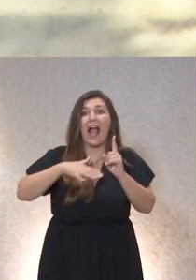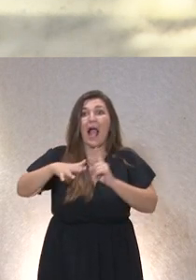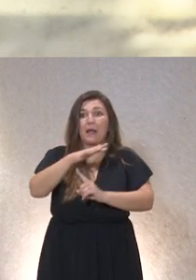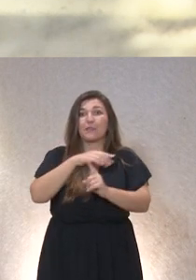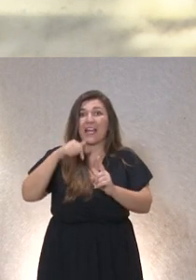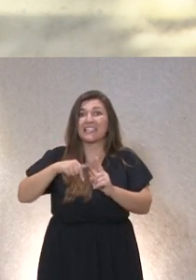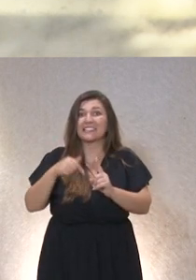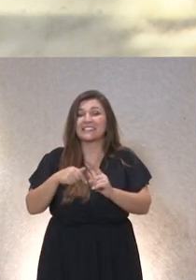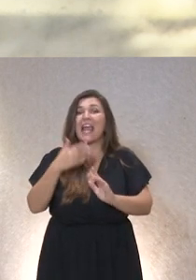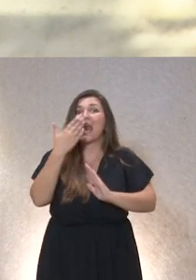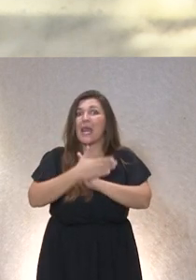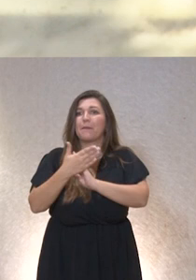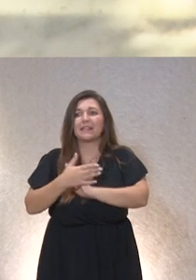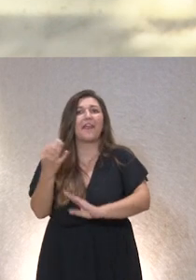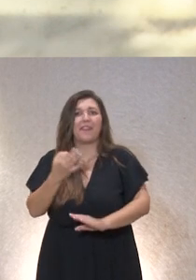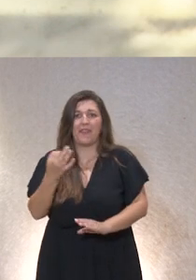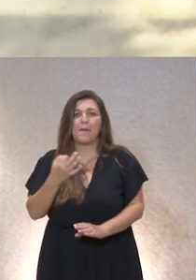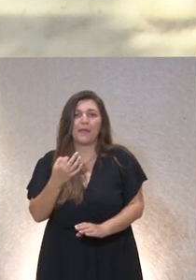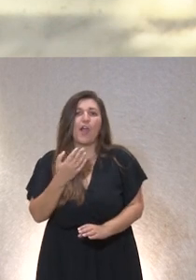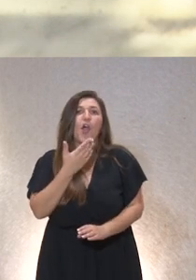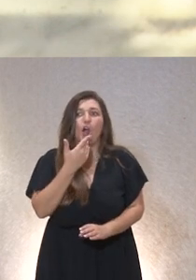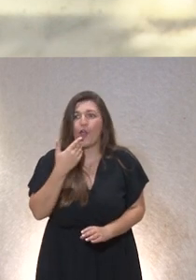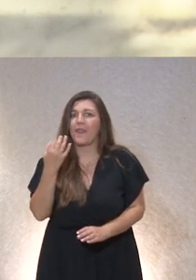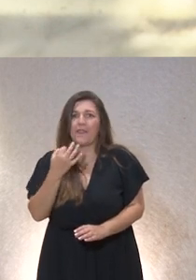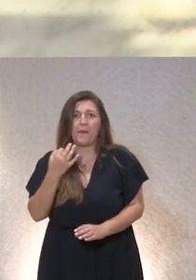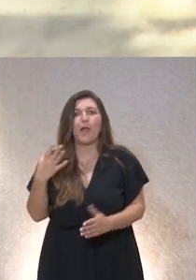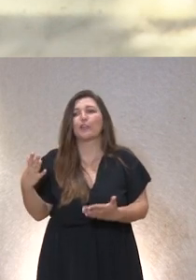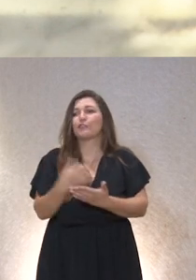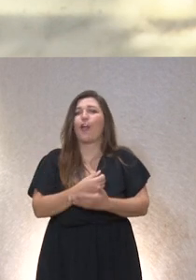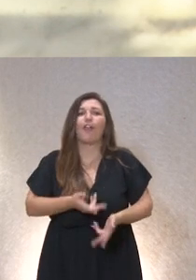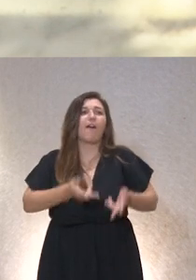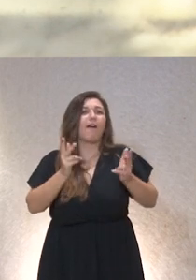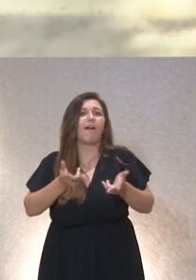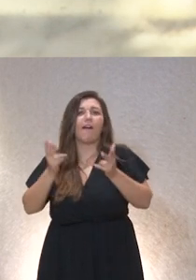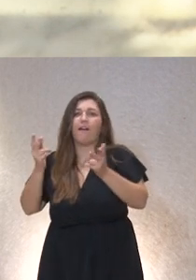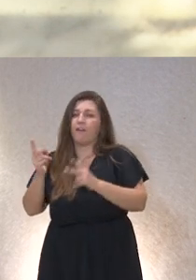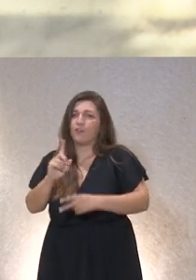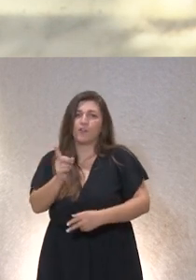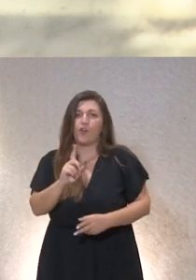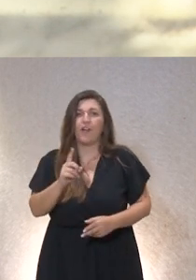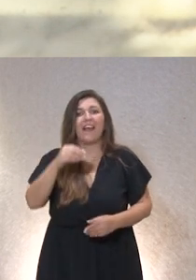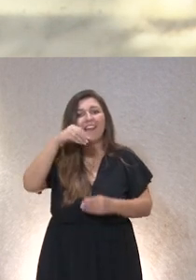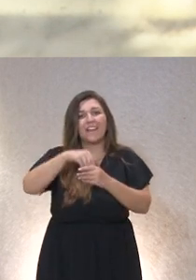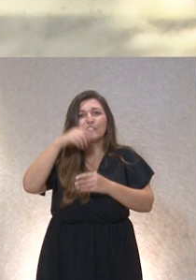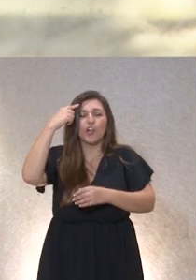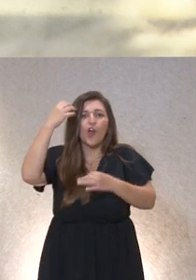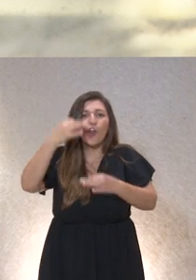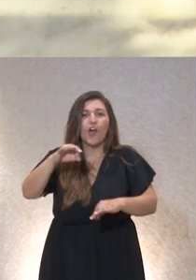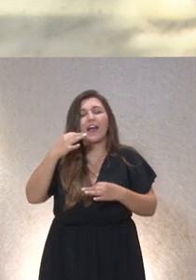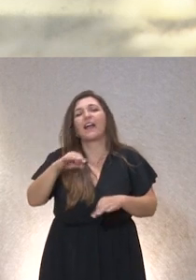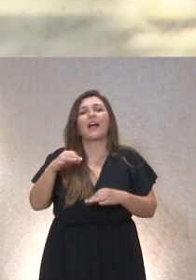límites y tenemos que conocer los límites y no vale todo por mucho que aparentemente entre dentro de la lógica de lo que